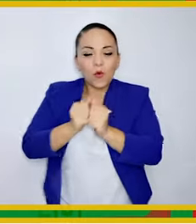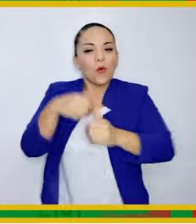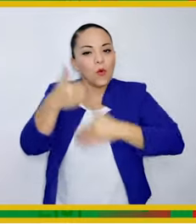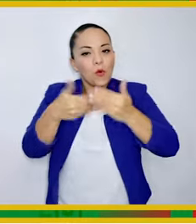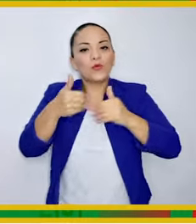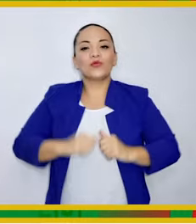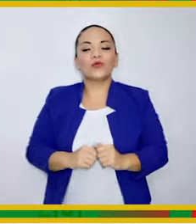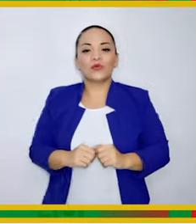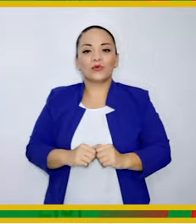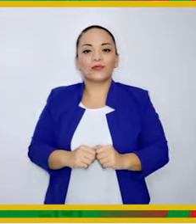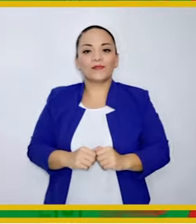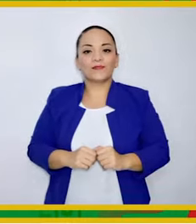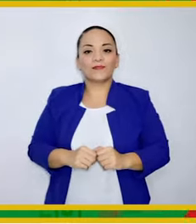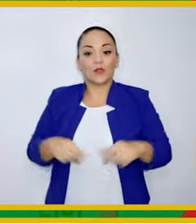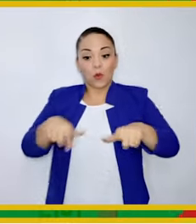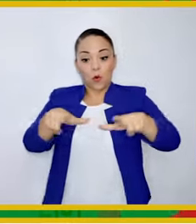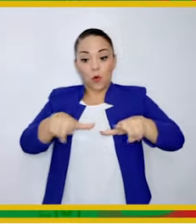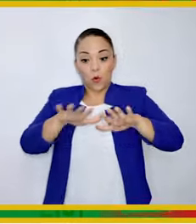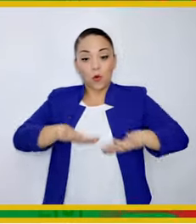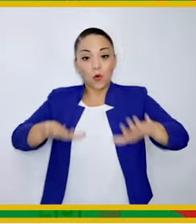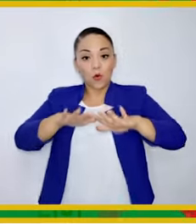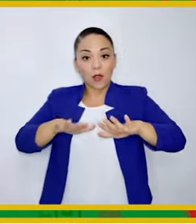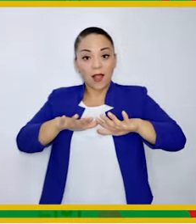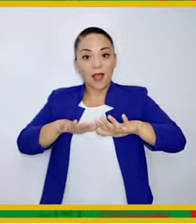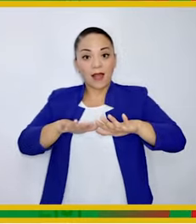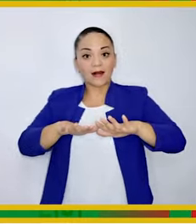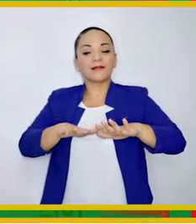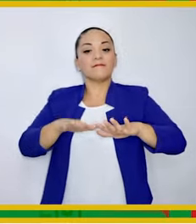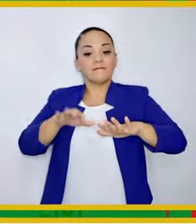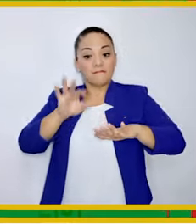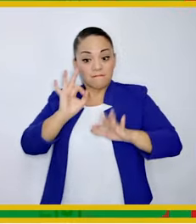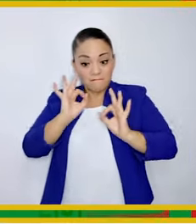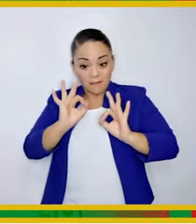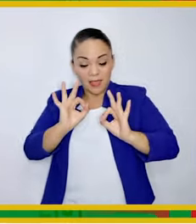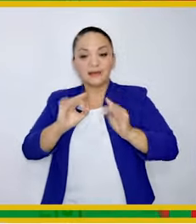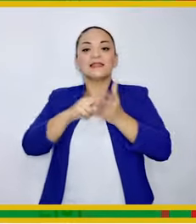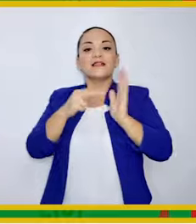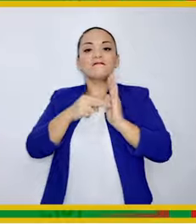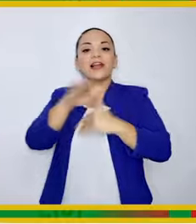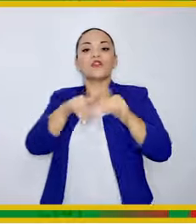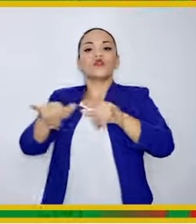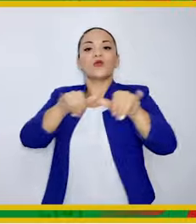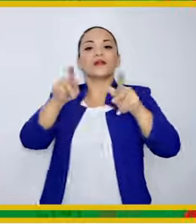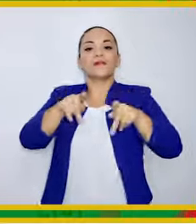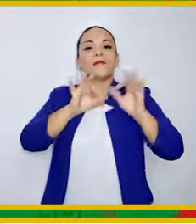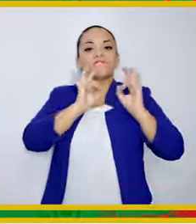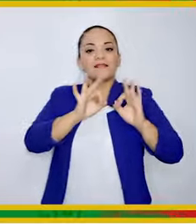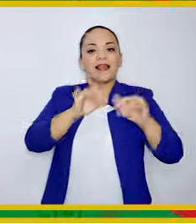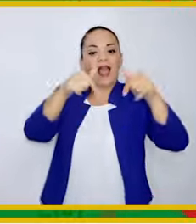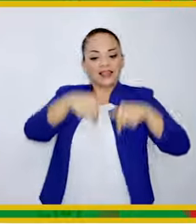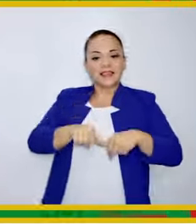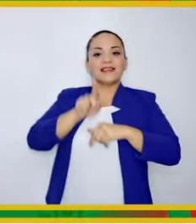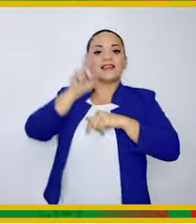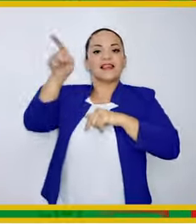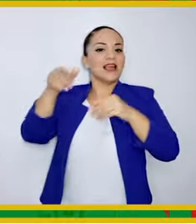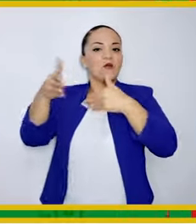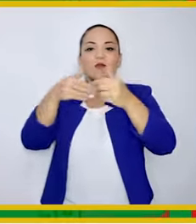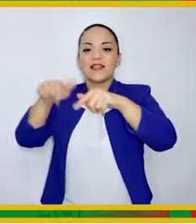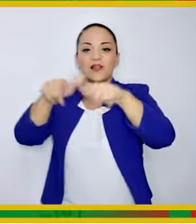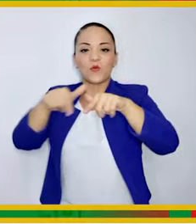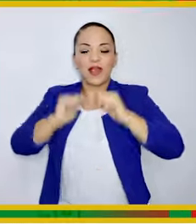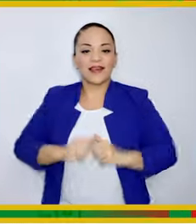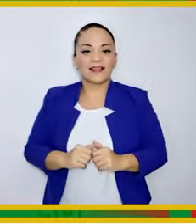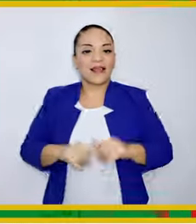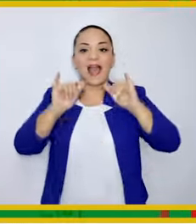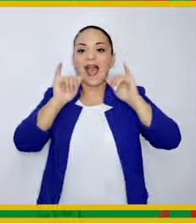juntos Que el potencial de una región Es el bienestar de todos De los de aquí y los de allá